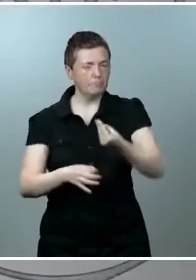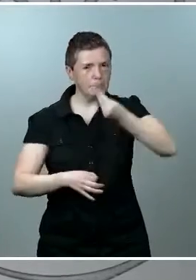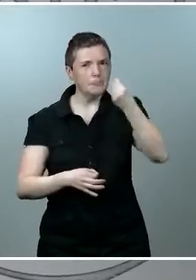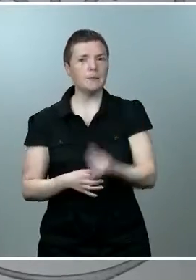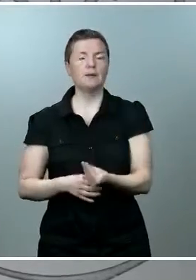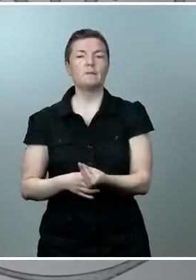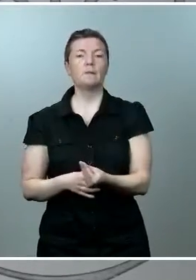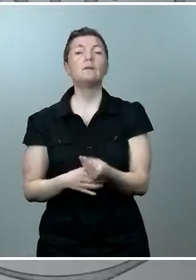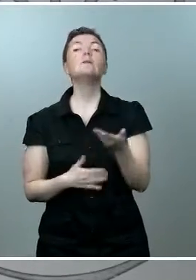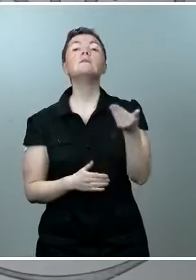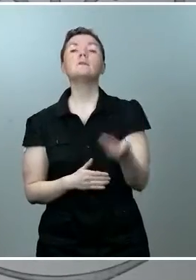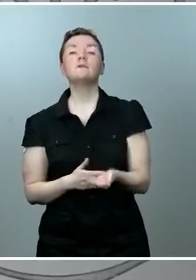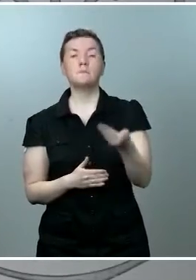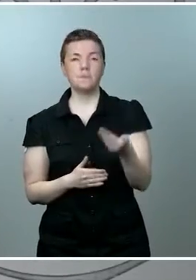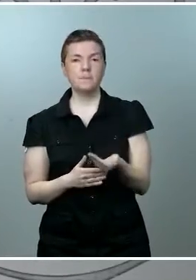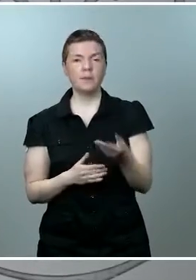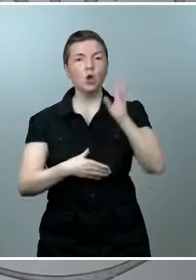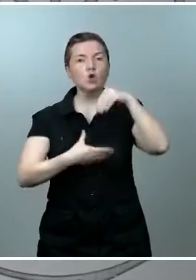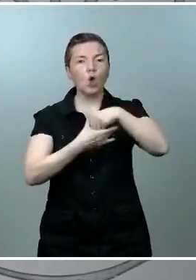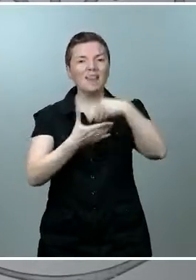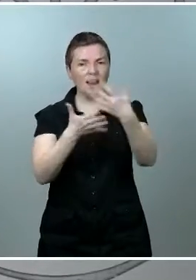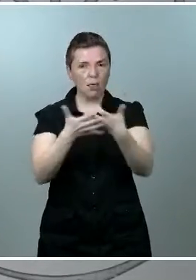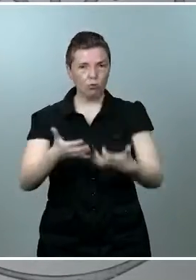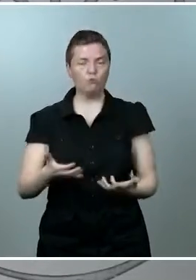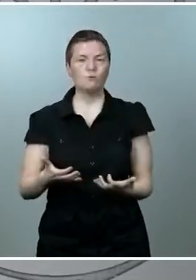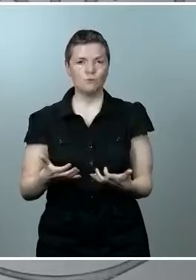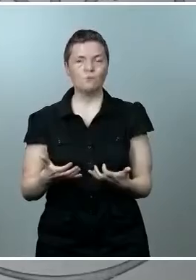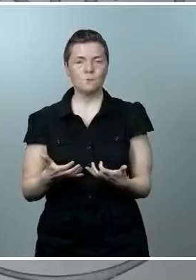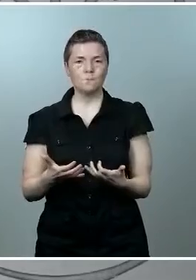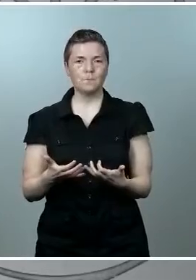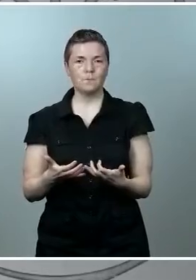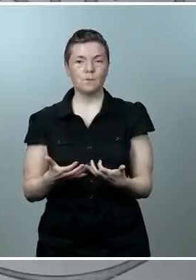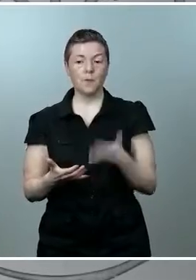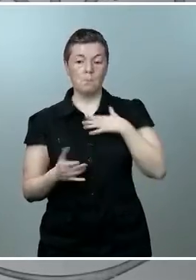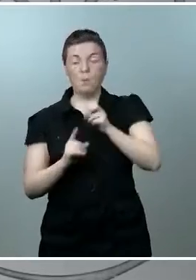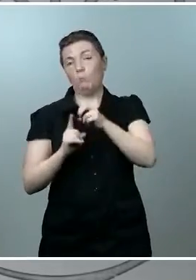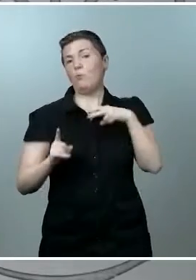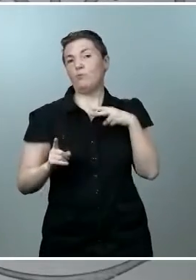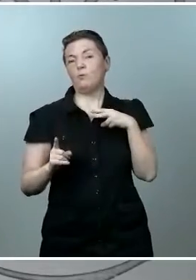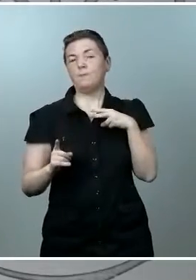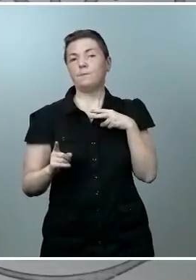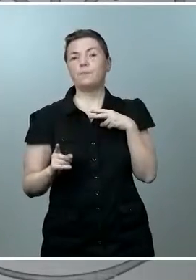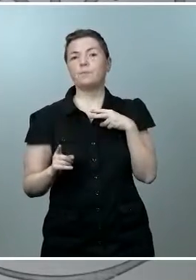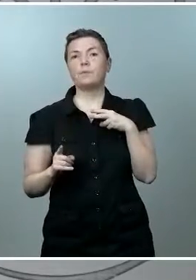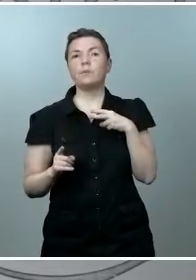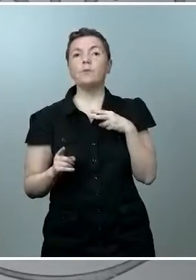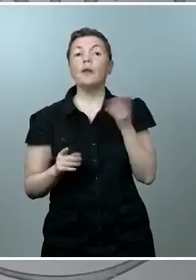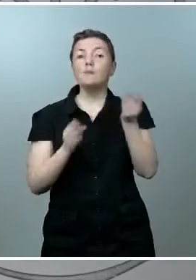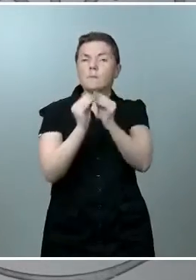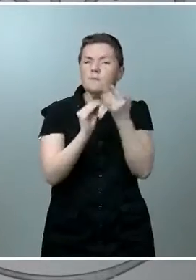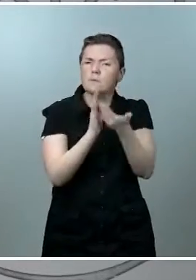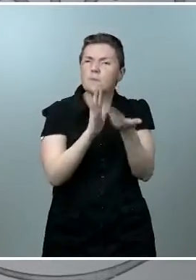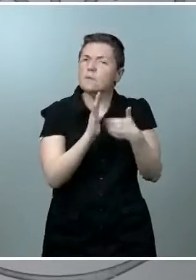importante son los contenidos, más allá de que, desde nuestro punto de vista, cuando esté sustanciado, los traeremos,